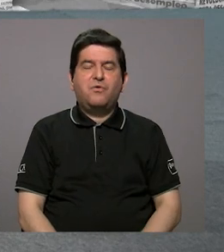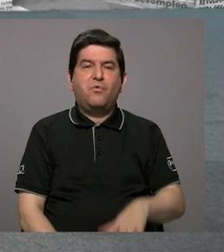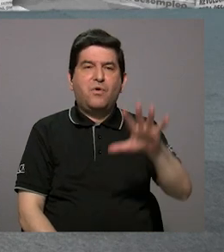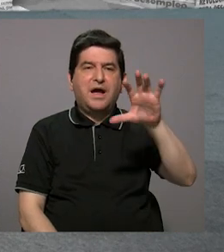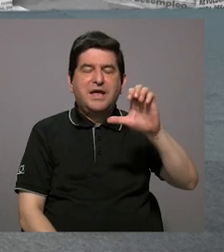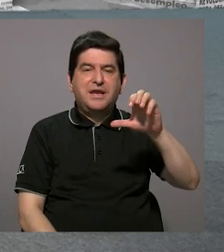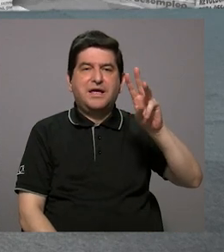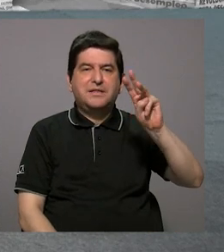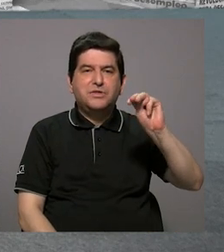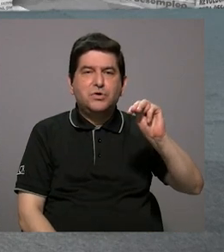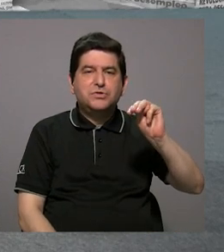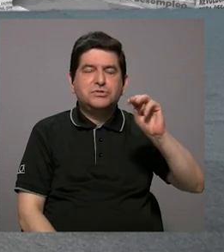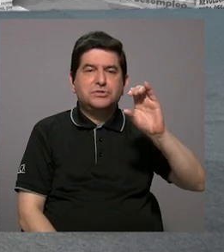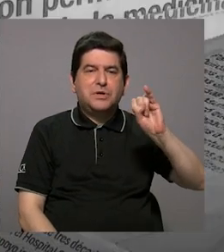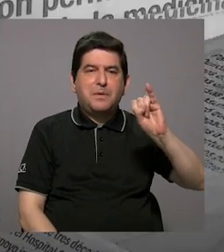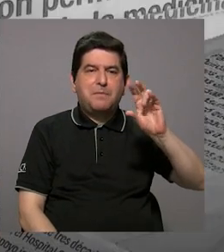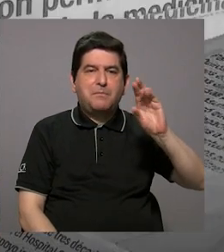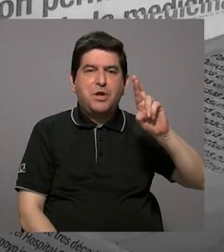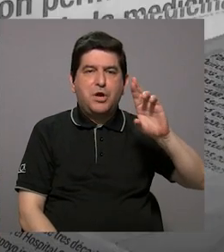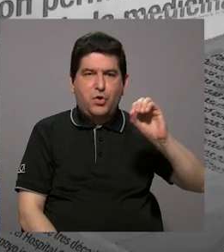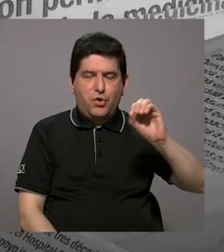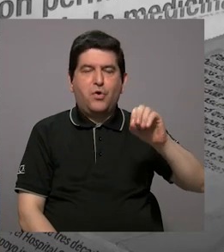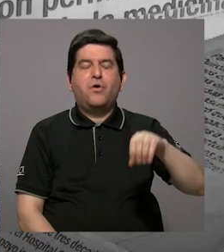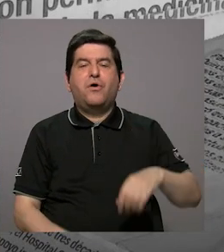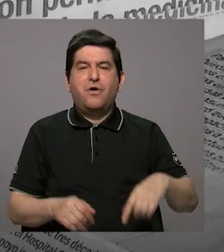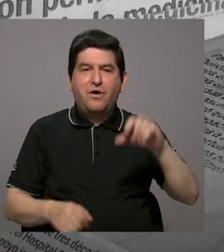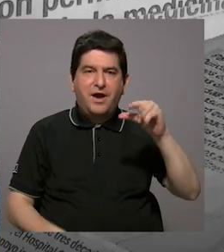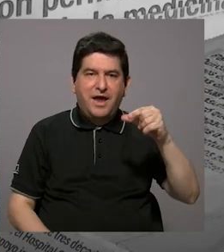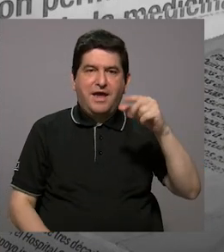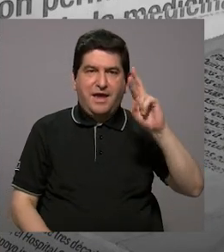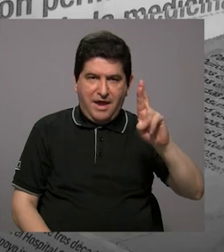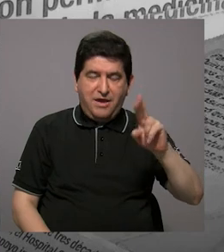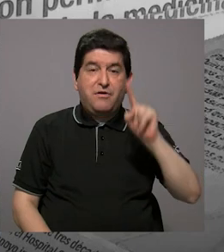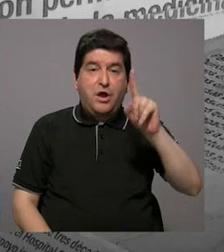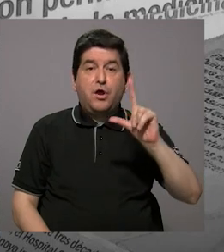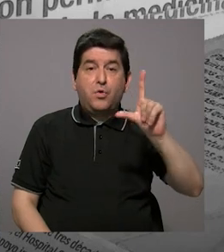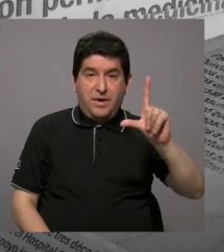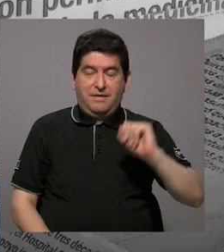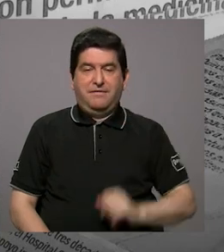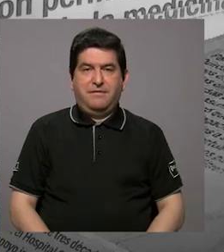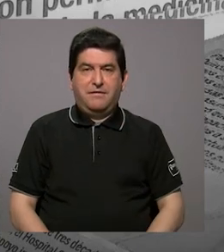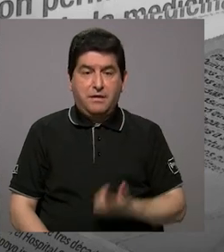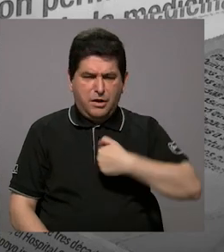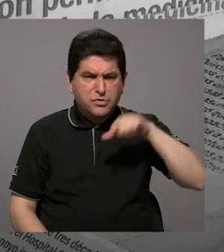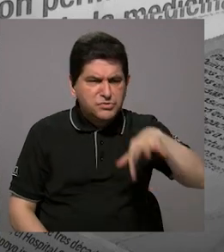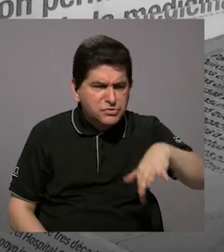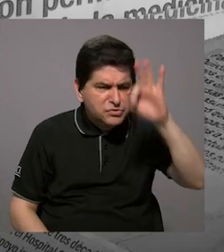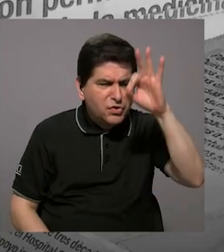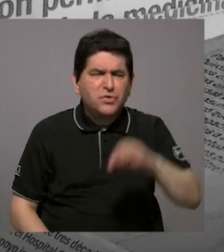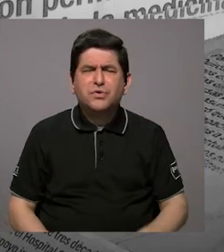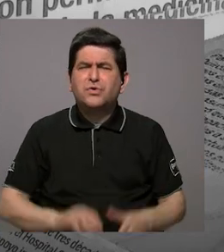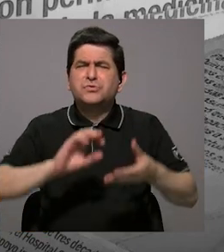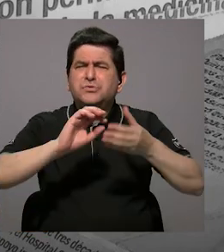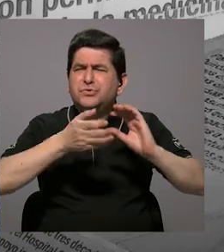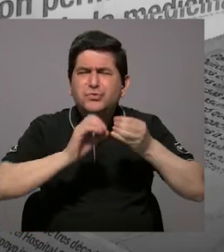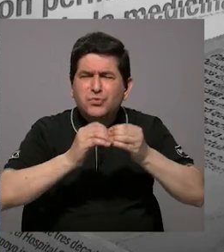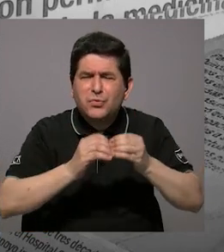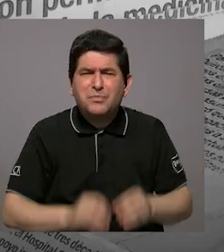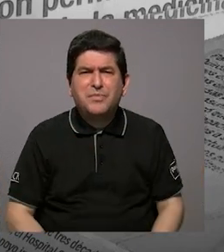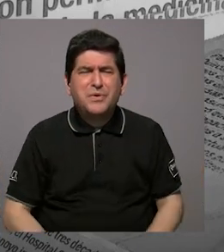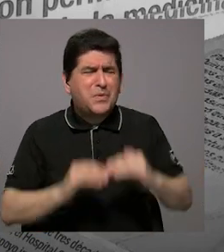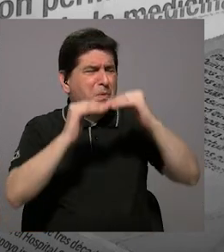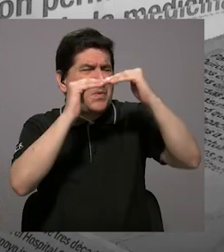es de 500 microgramos por litro y nosotros lo que estábamos detectando eran concentraciones